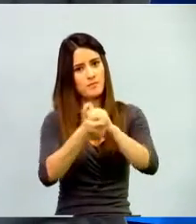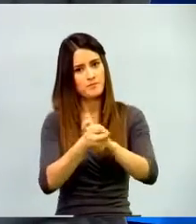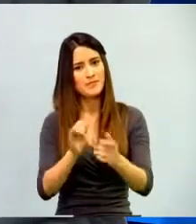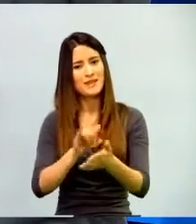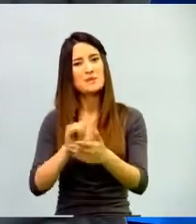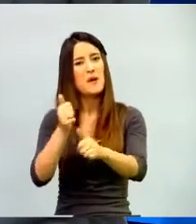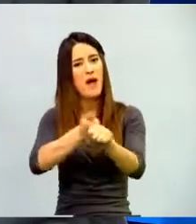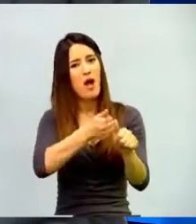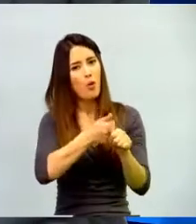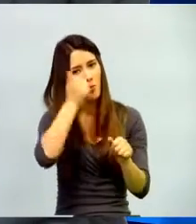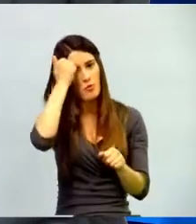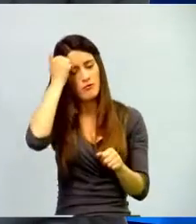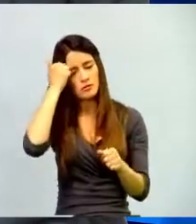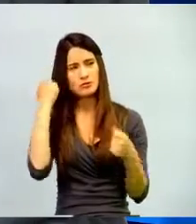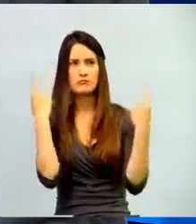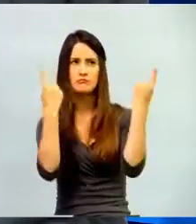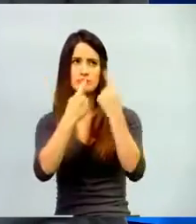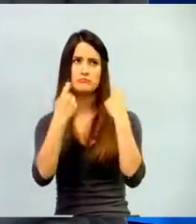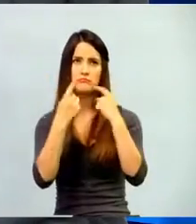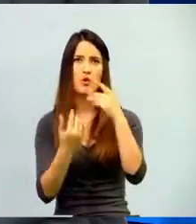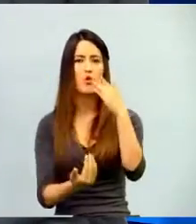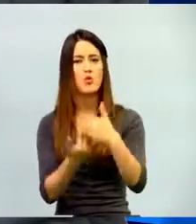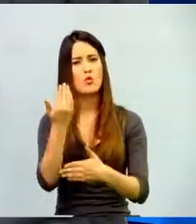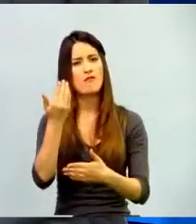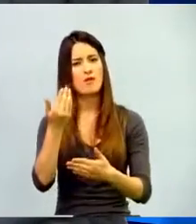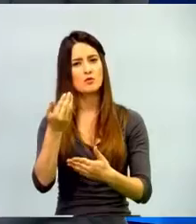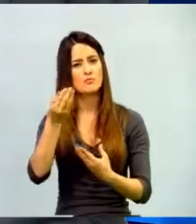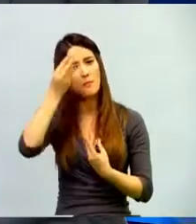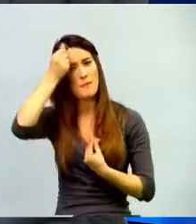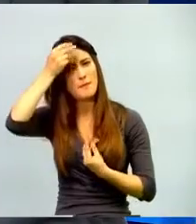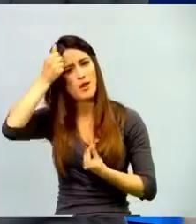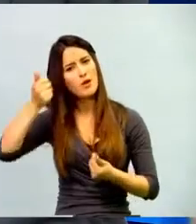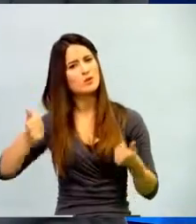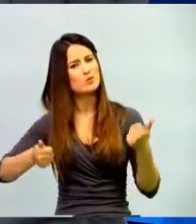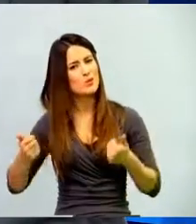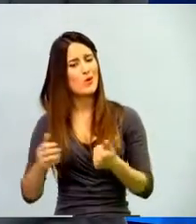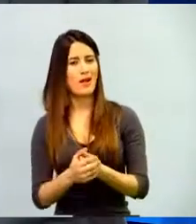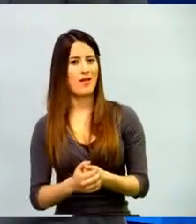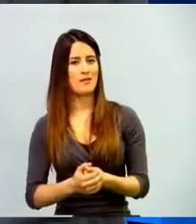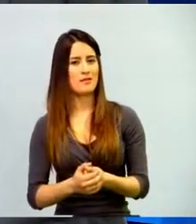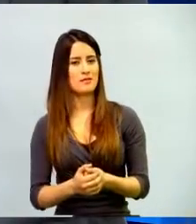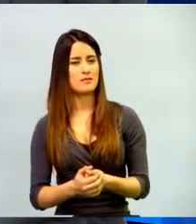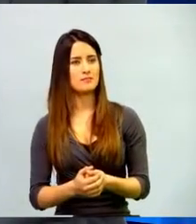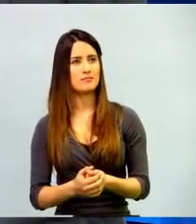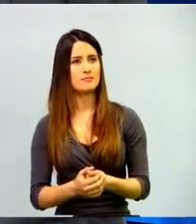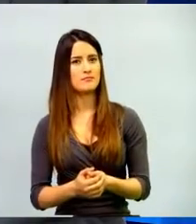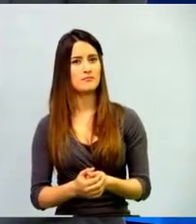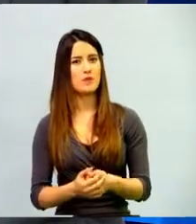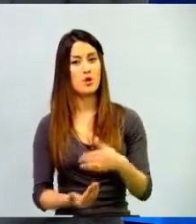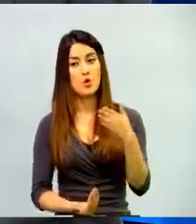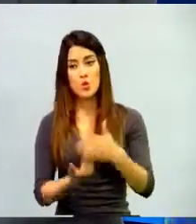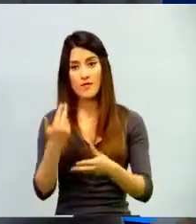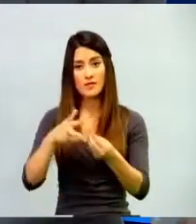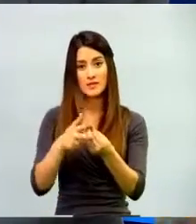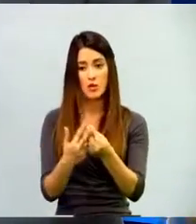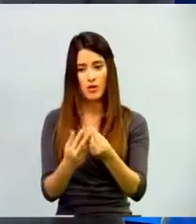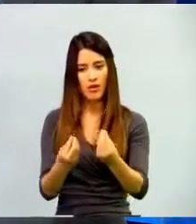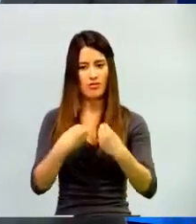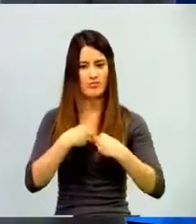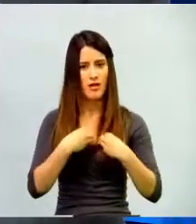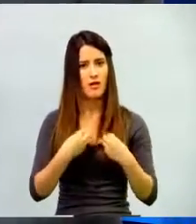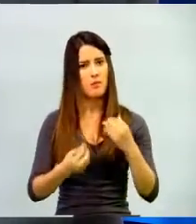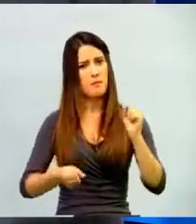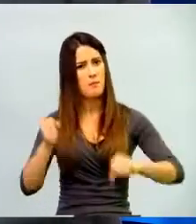son los nuevos valores y plantear las posibilidades que abren todas estas nuevas herramientas de aprendizaje